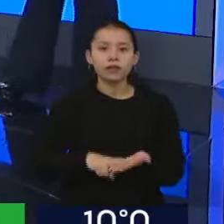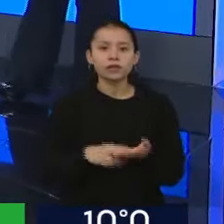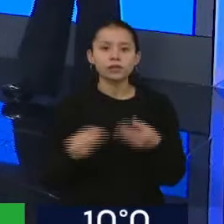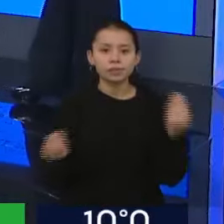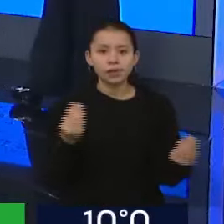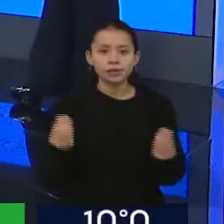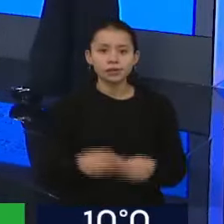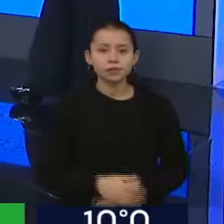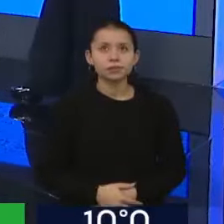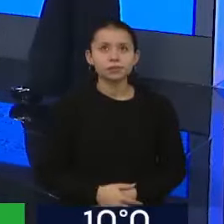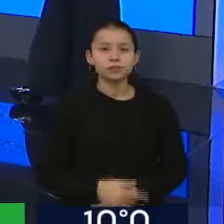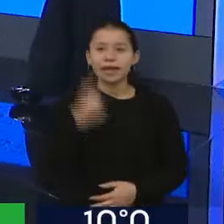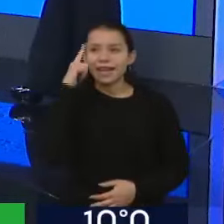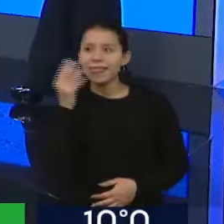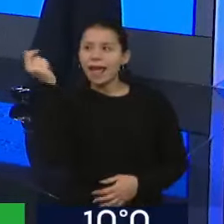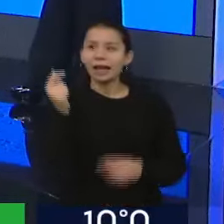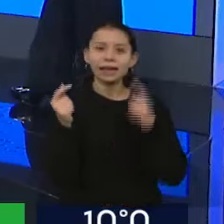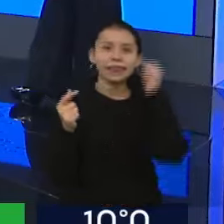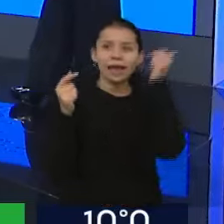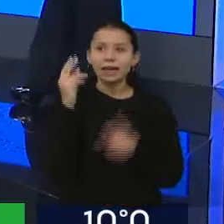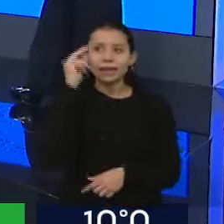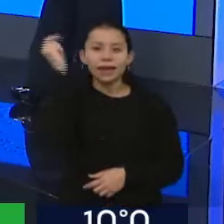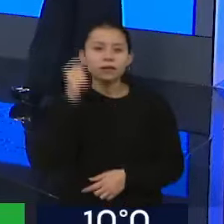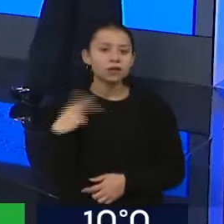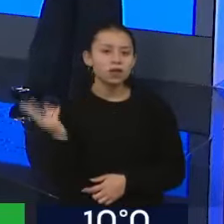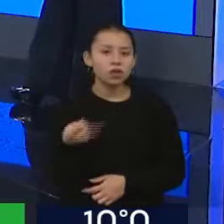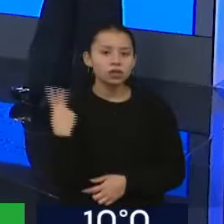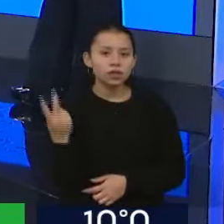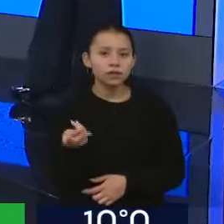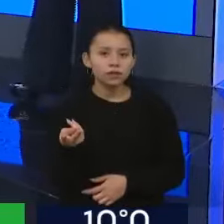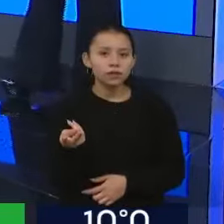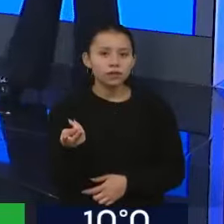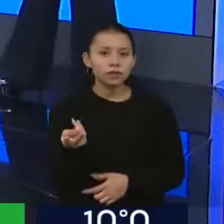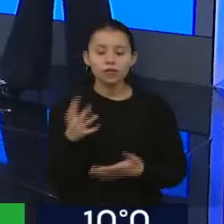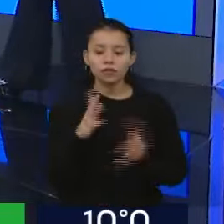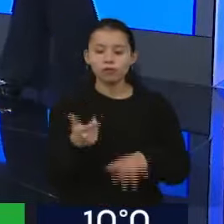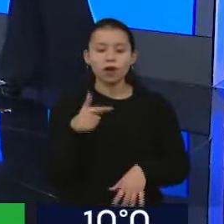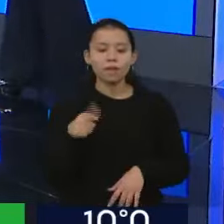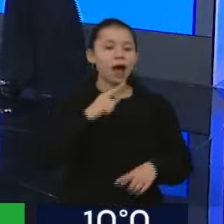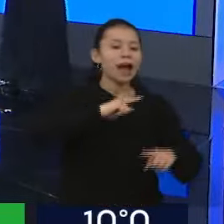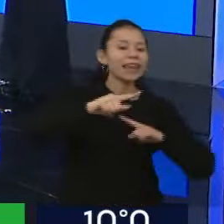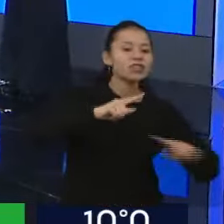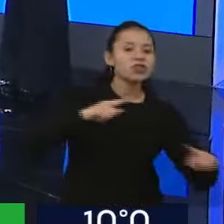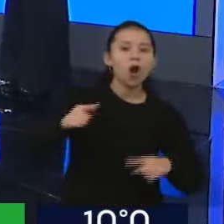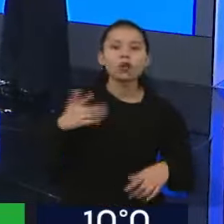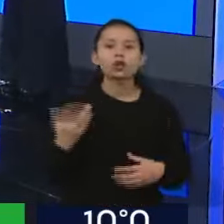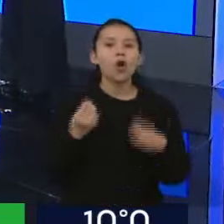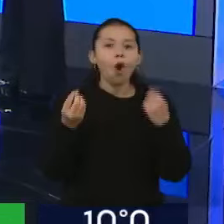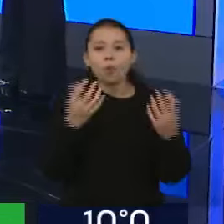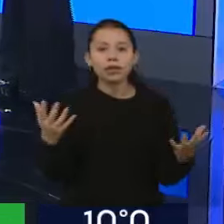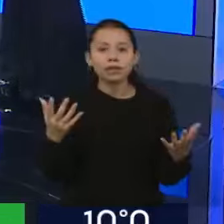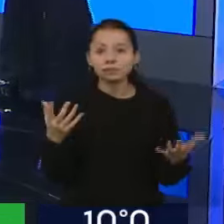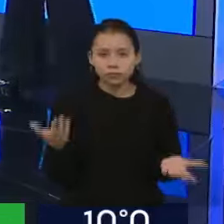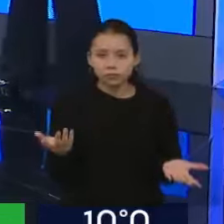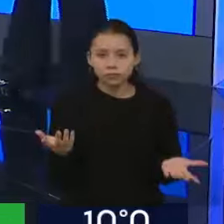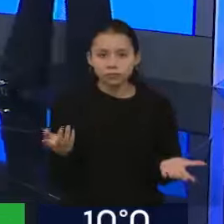el de las ideas que no funcionan, combo letal en materia de gestión estatal. Y déjame agregar esto que es importante, la